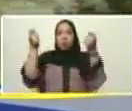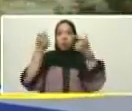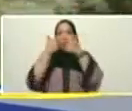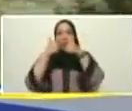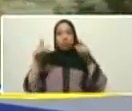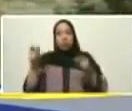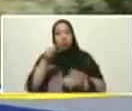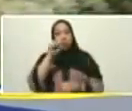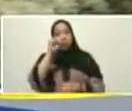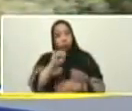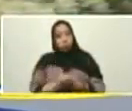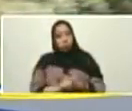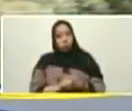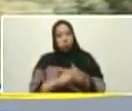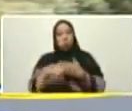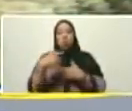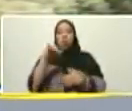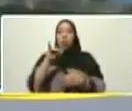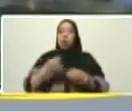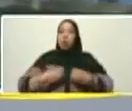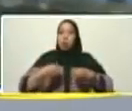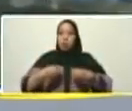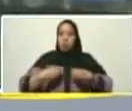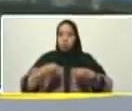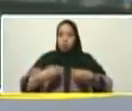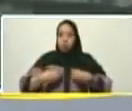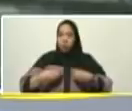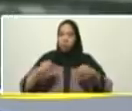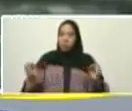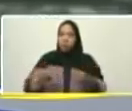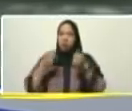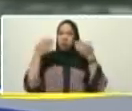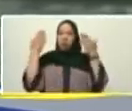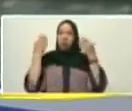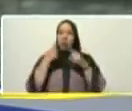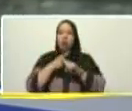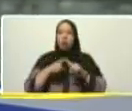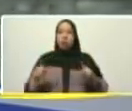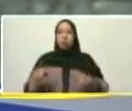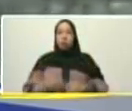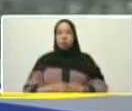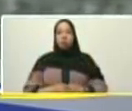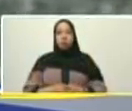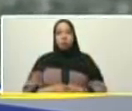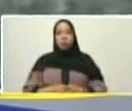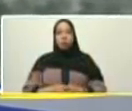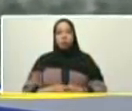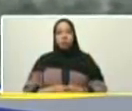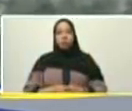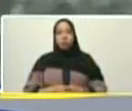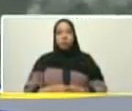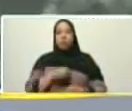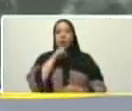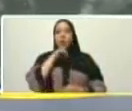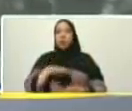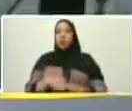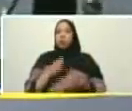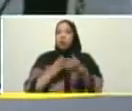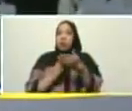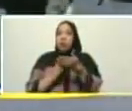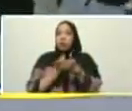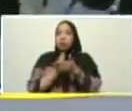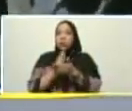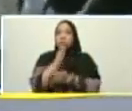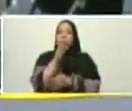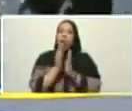el sur, que iba mucho más allá del Perú, pero que realmente escribió historia para siempre. Por favor,